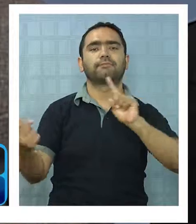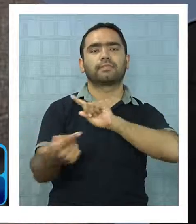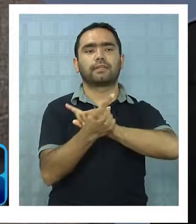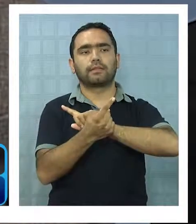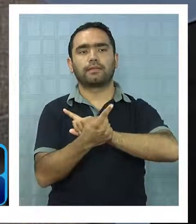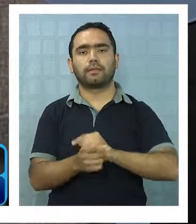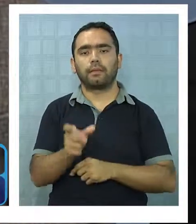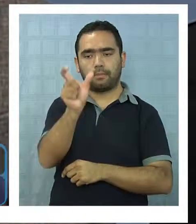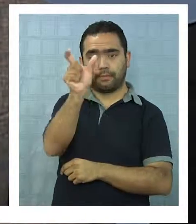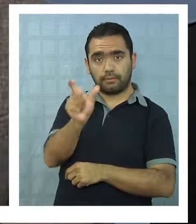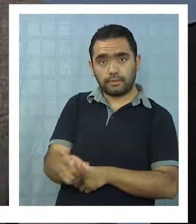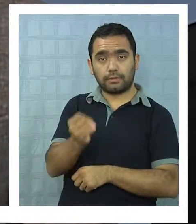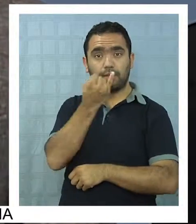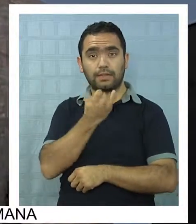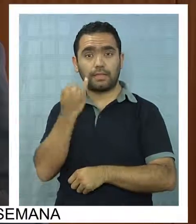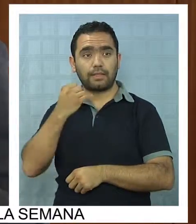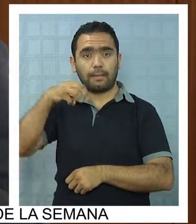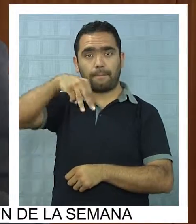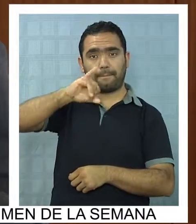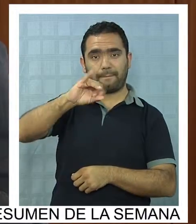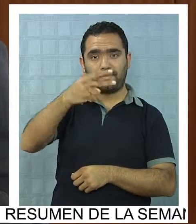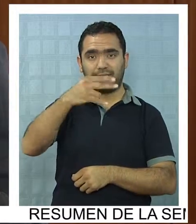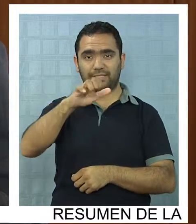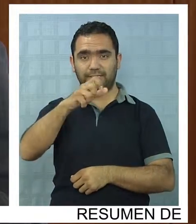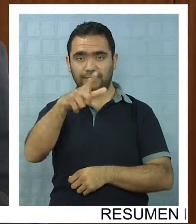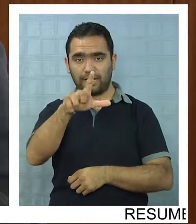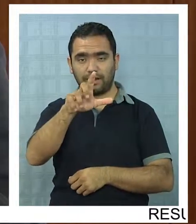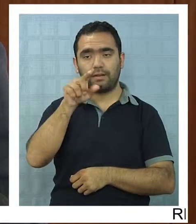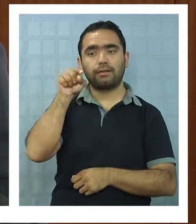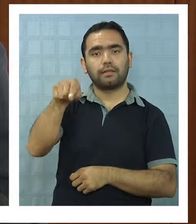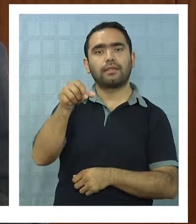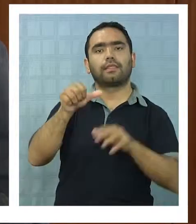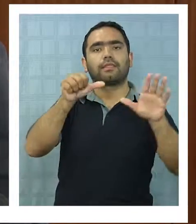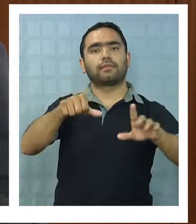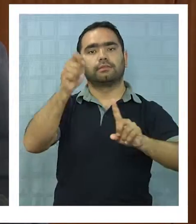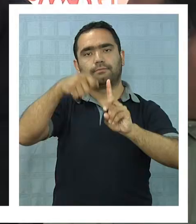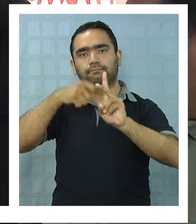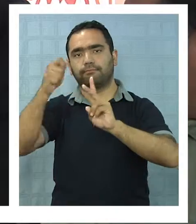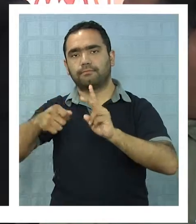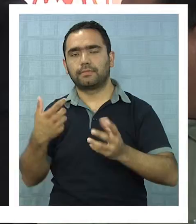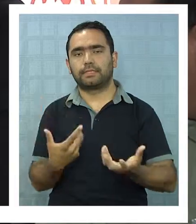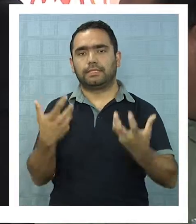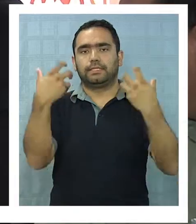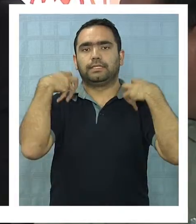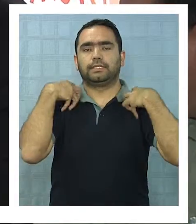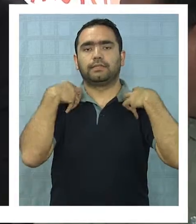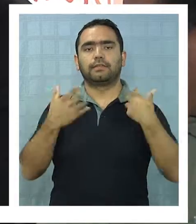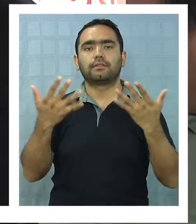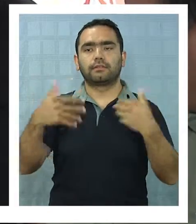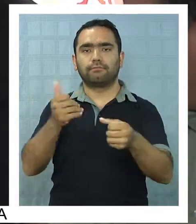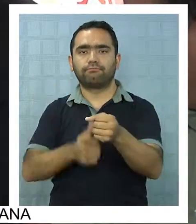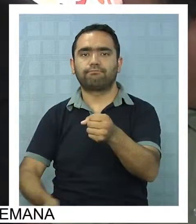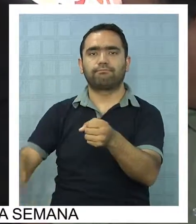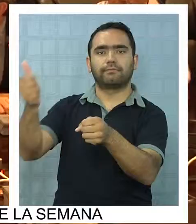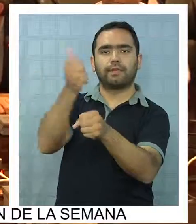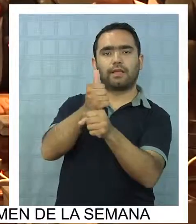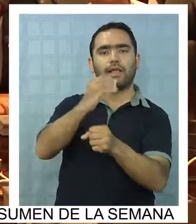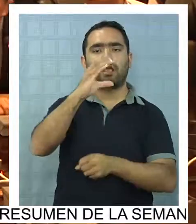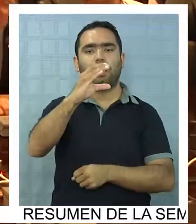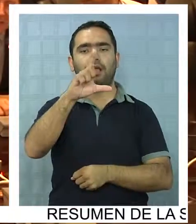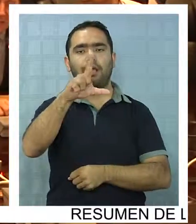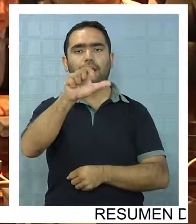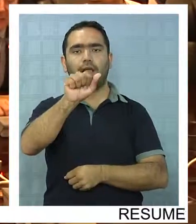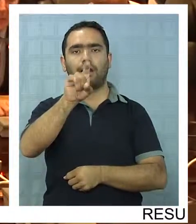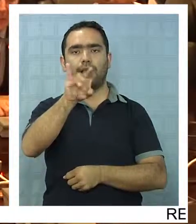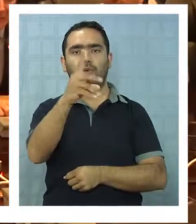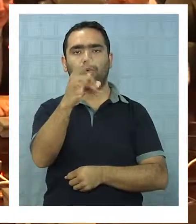cuestionado Michel Cartes, quien alcanzó a estar 16 meses al mando de la región, nombró a Claudia Rojas, abogada